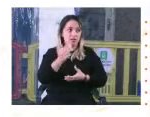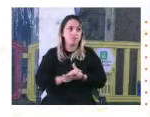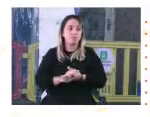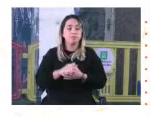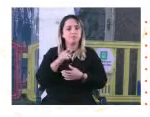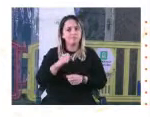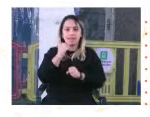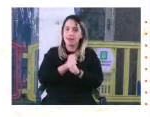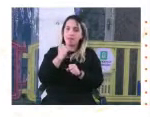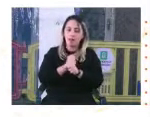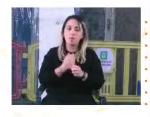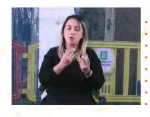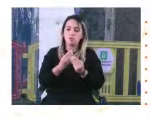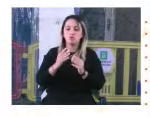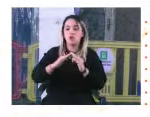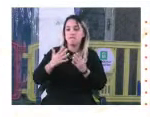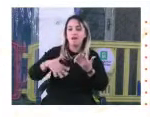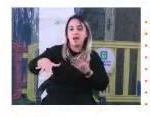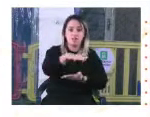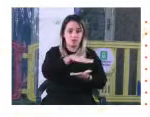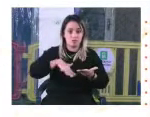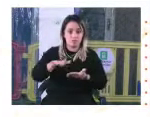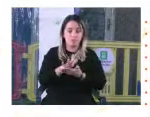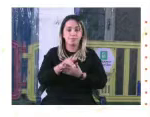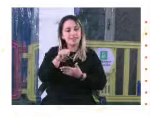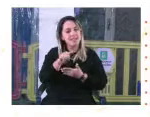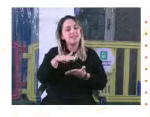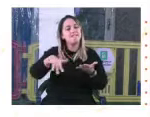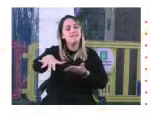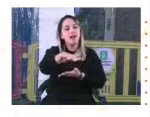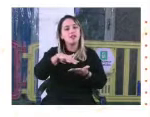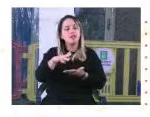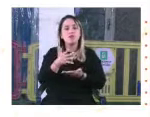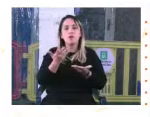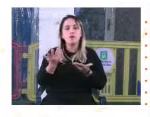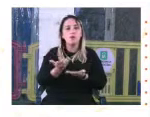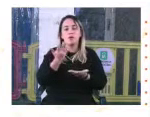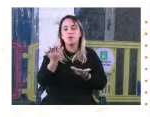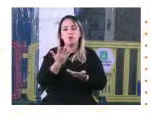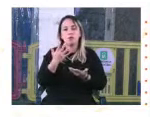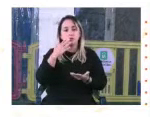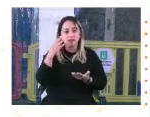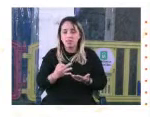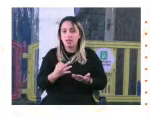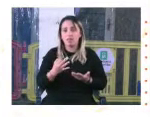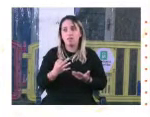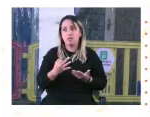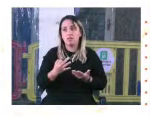trabajó mucho con el barrio. Y el barrio es un barrio que prácticamente muchos de ellos